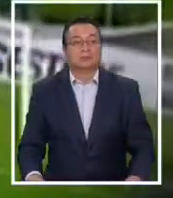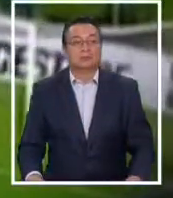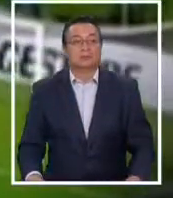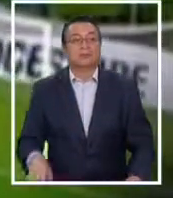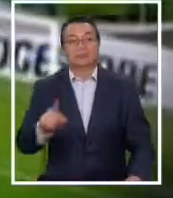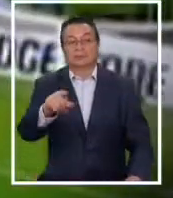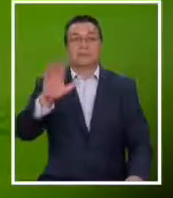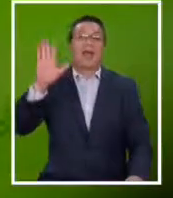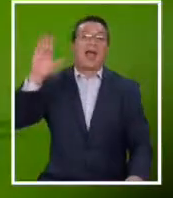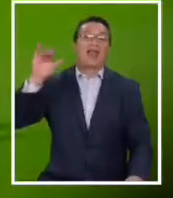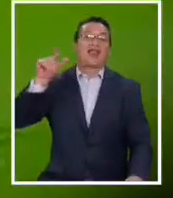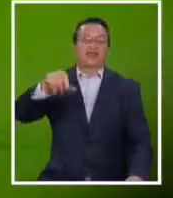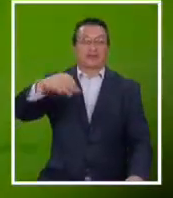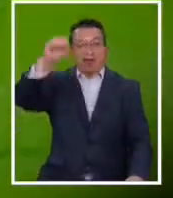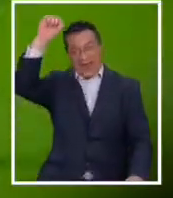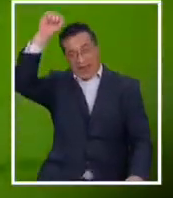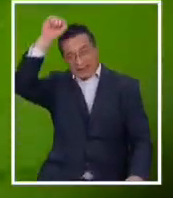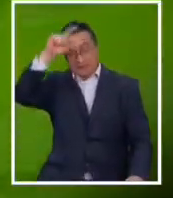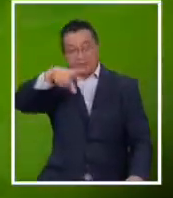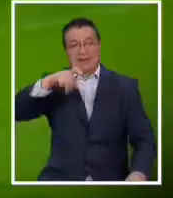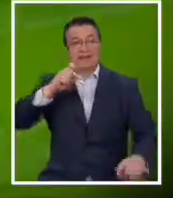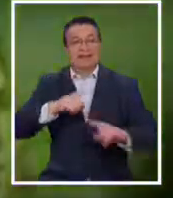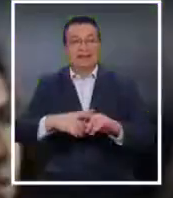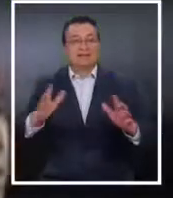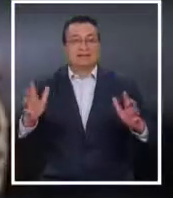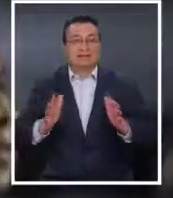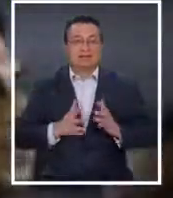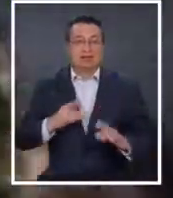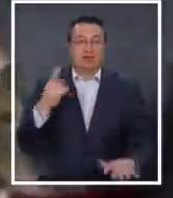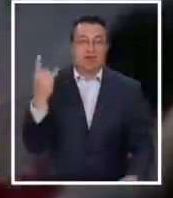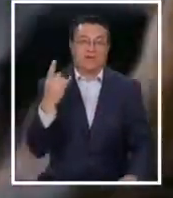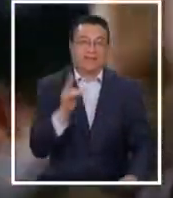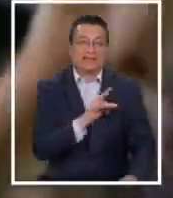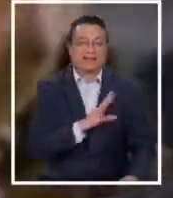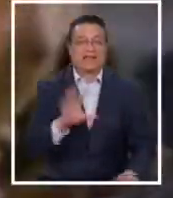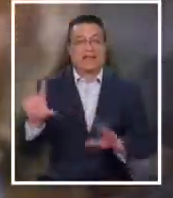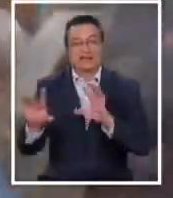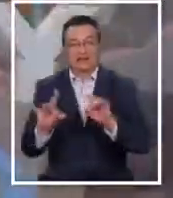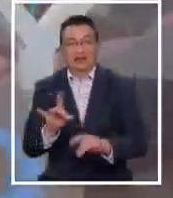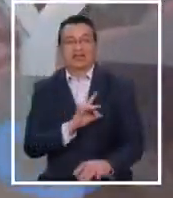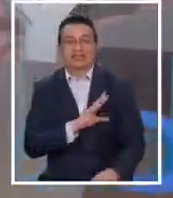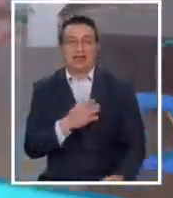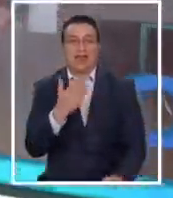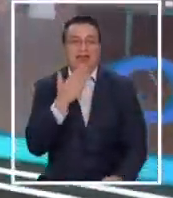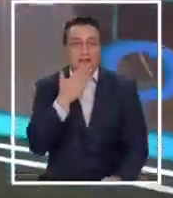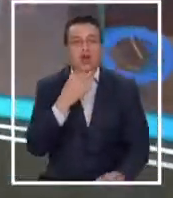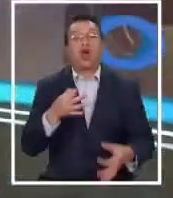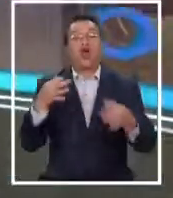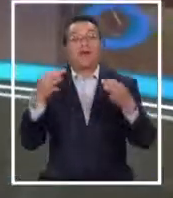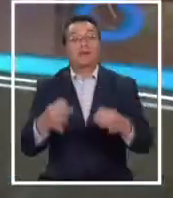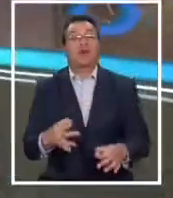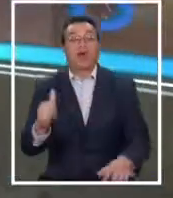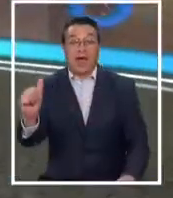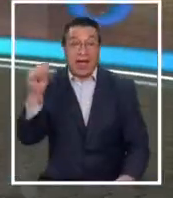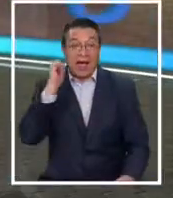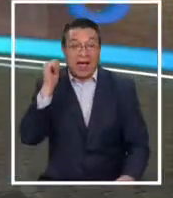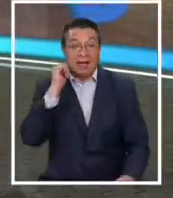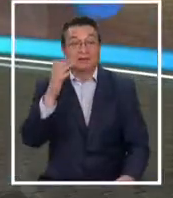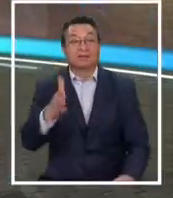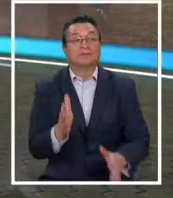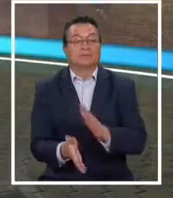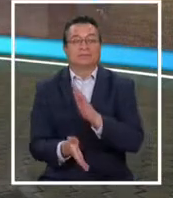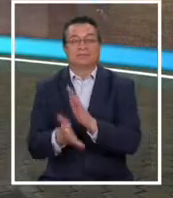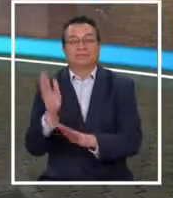El adiós de Johnny Herrera, el ex portero de Universidad de Chile y la selección chilena, confirmó ayer que